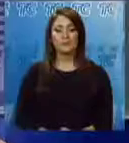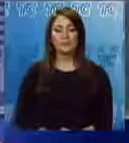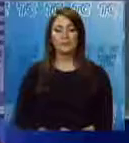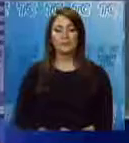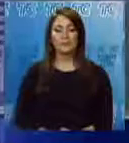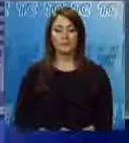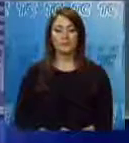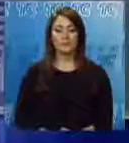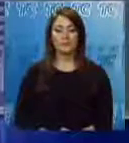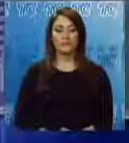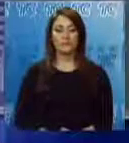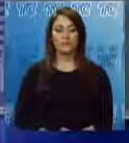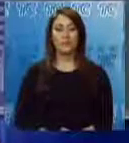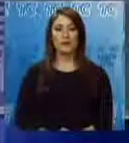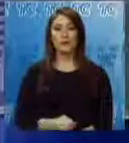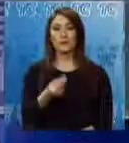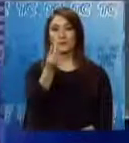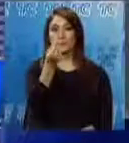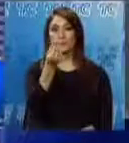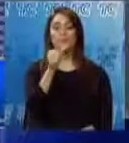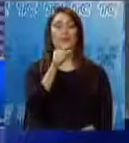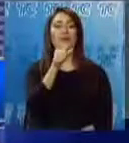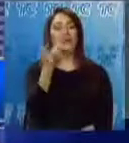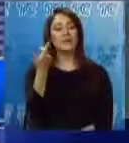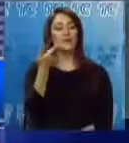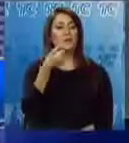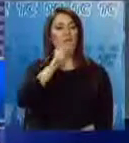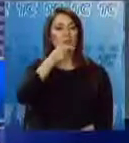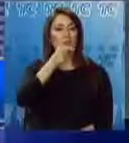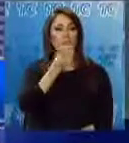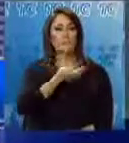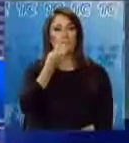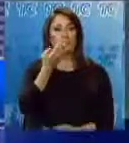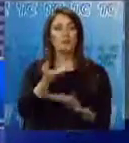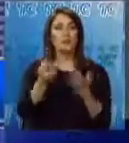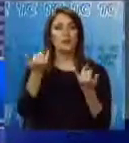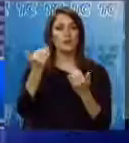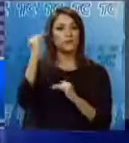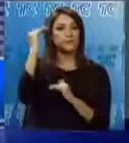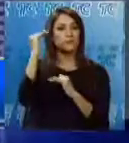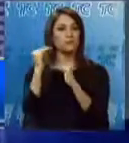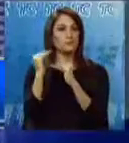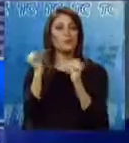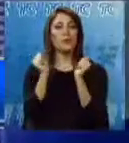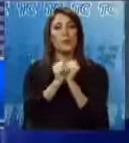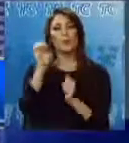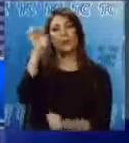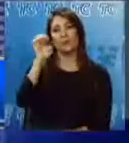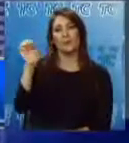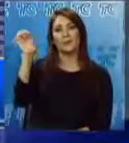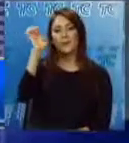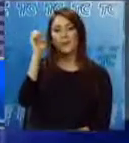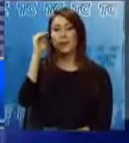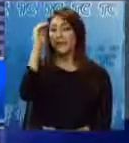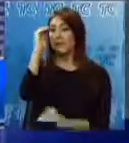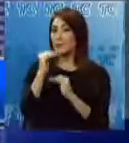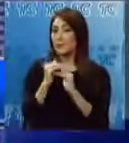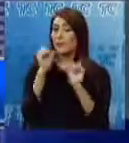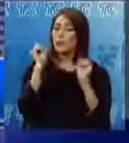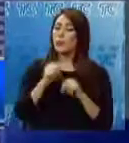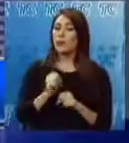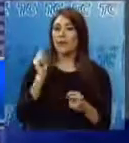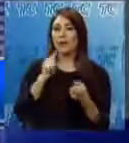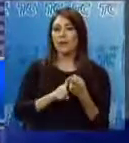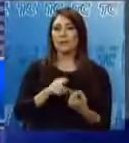El precio de ciertos licores empezó a disminuir con la vigencia del acuerdo comercial con la Unión Europea. La reducción podría alcanzar